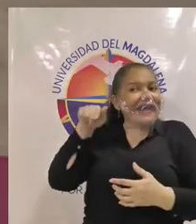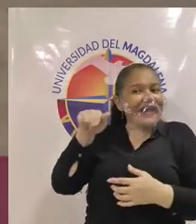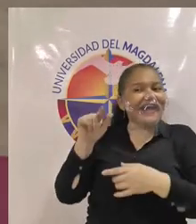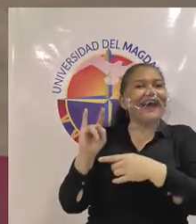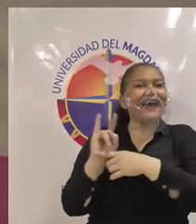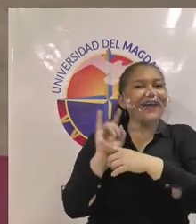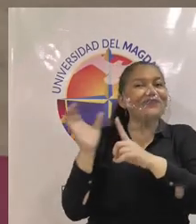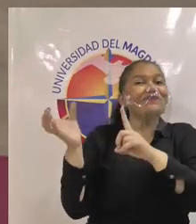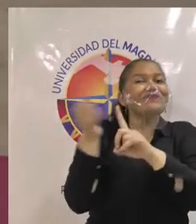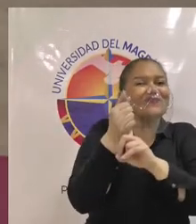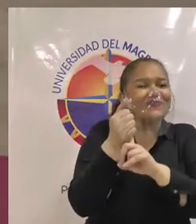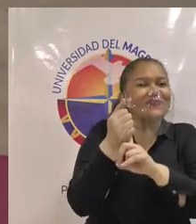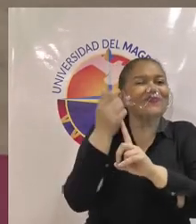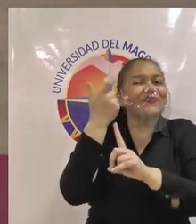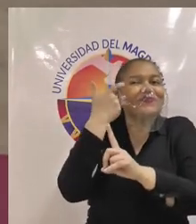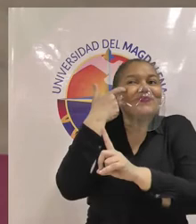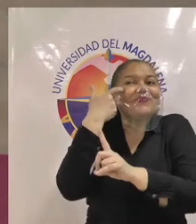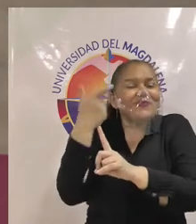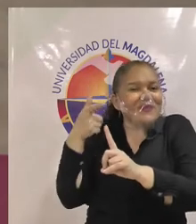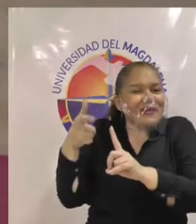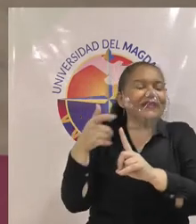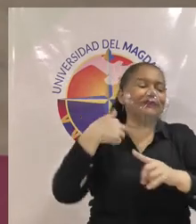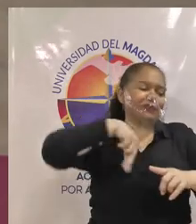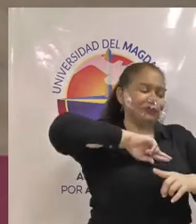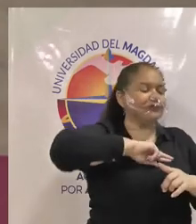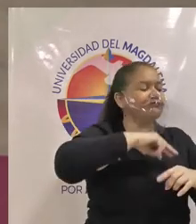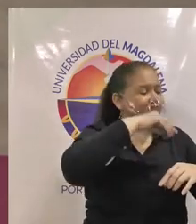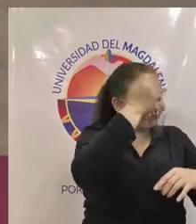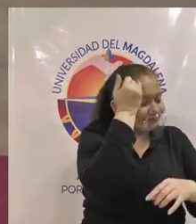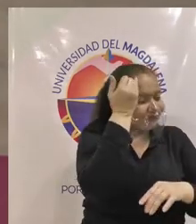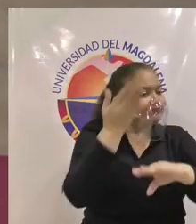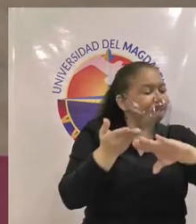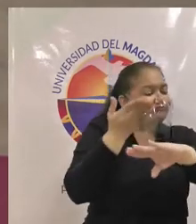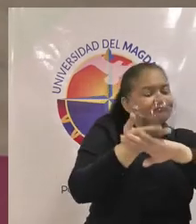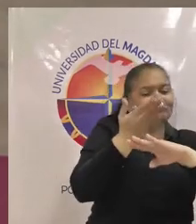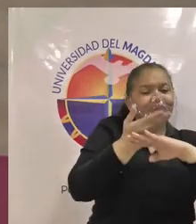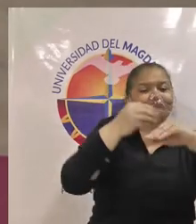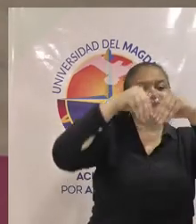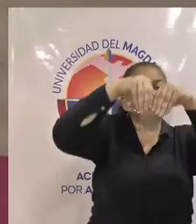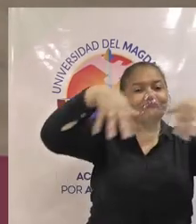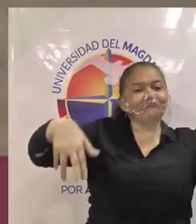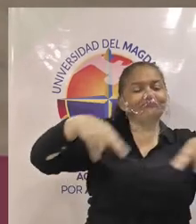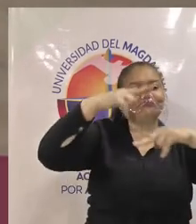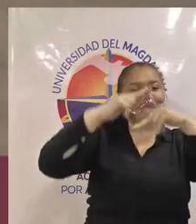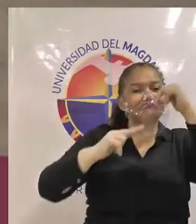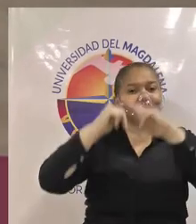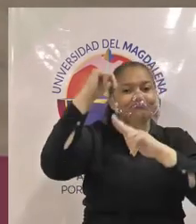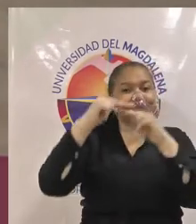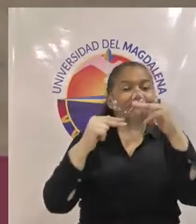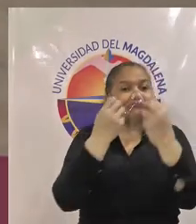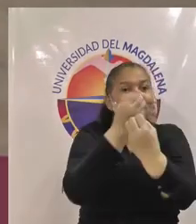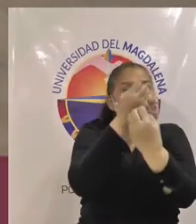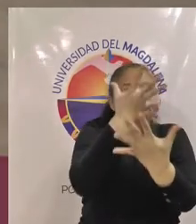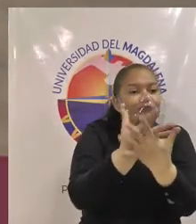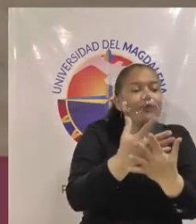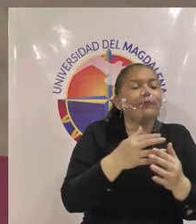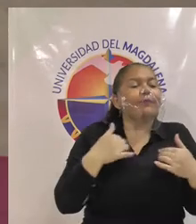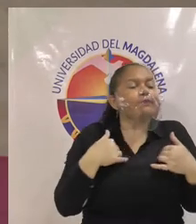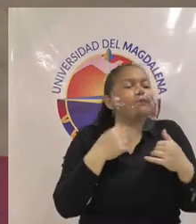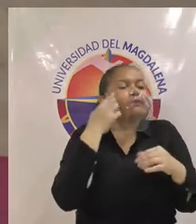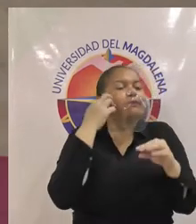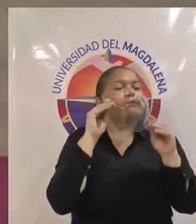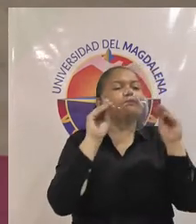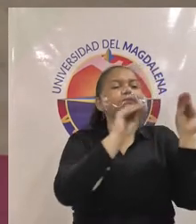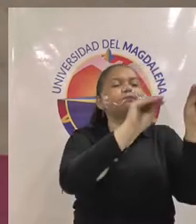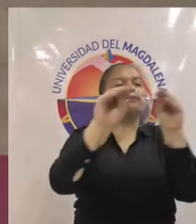crear esa estructura organizacional de tal manera de que nosotros podamos empoderar a todos los estudiantes